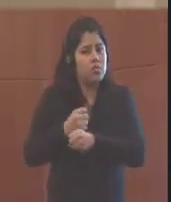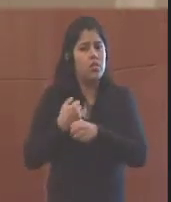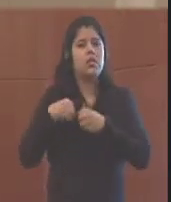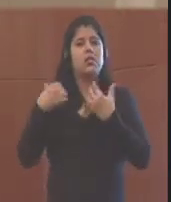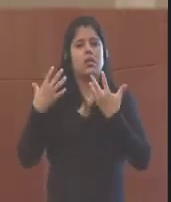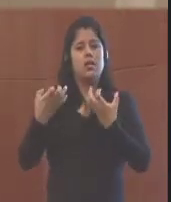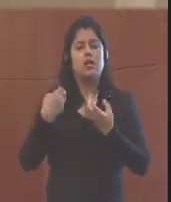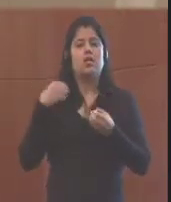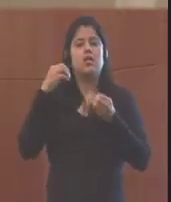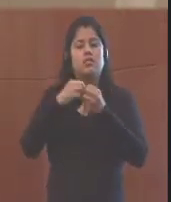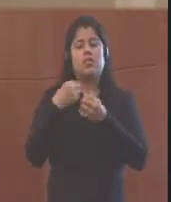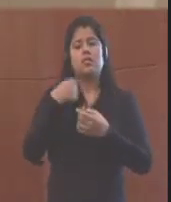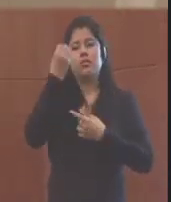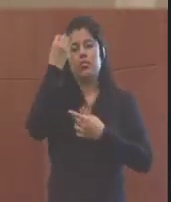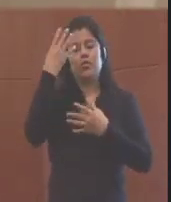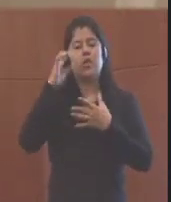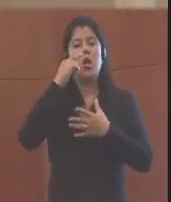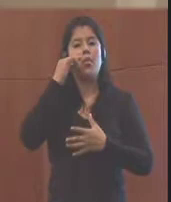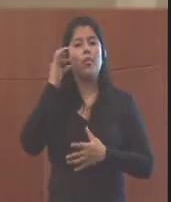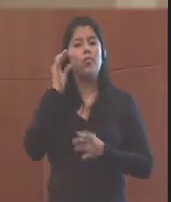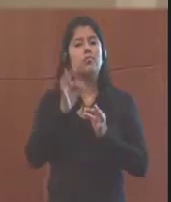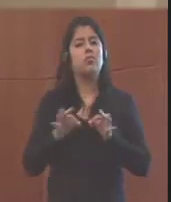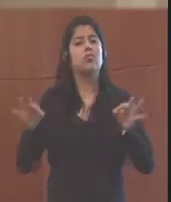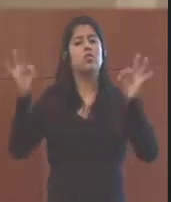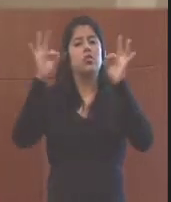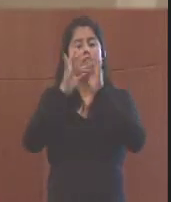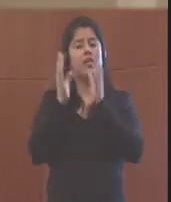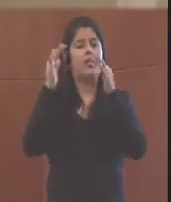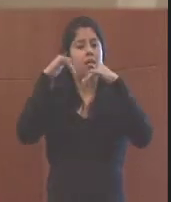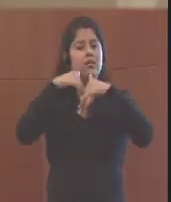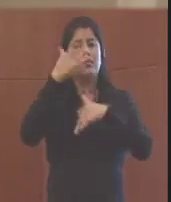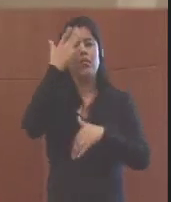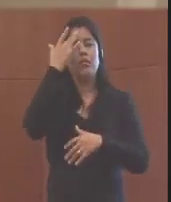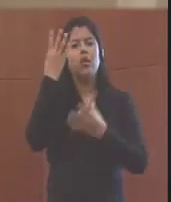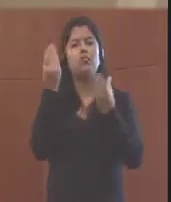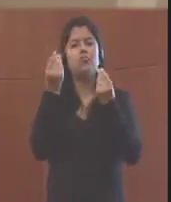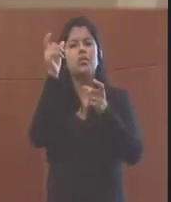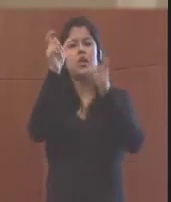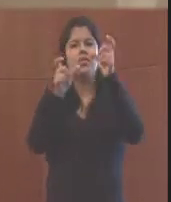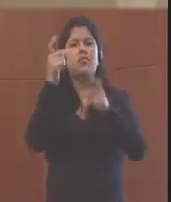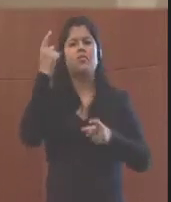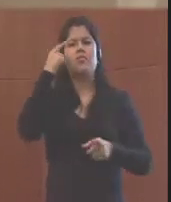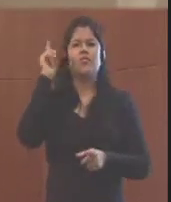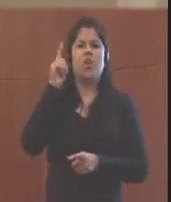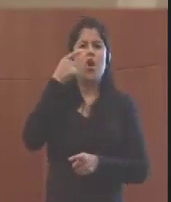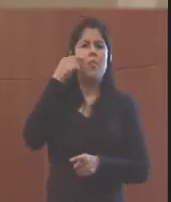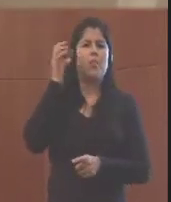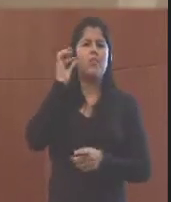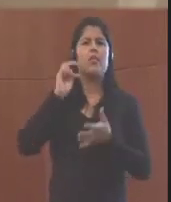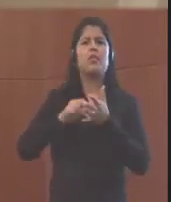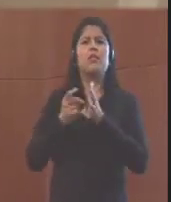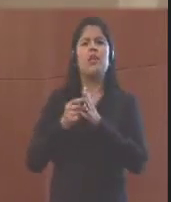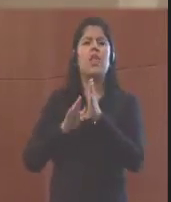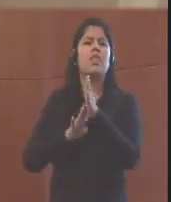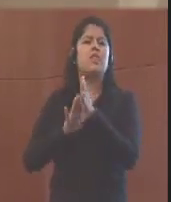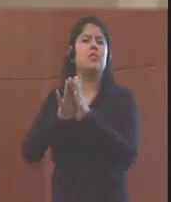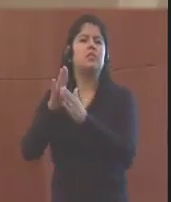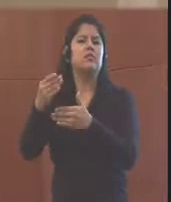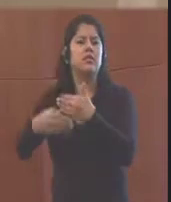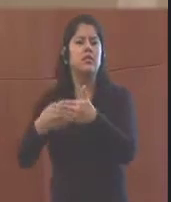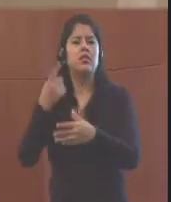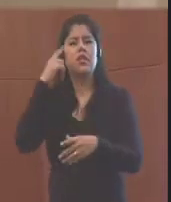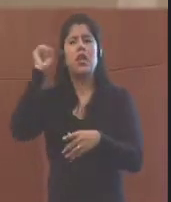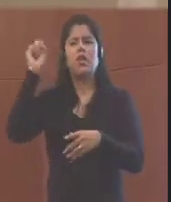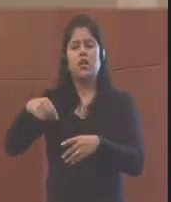ahora les quiero decir por qué para nosotros el género es tan importante en desastres. Porque hay mucha gente que dice no, género es un tema de desarrollo. Tienen que